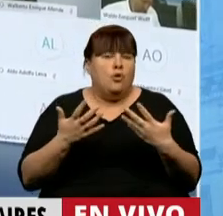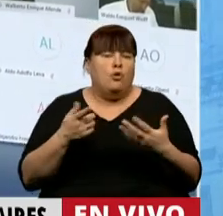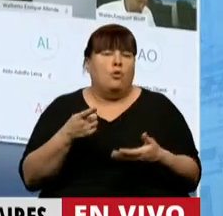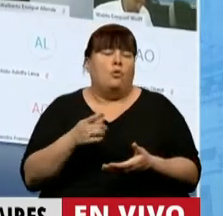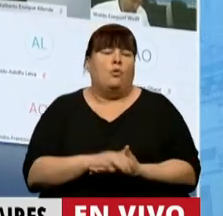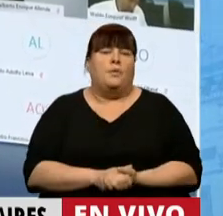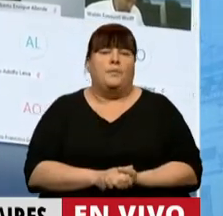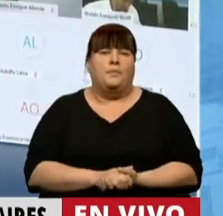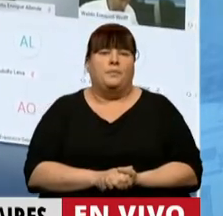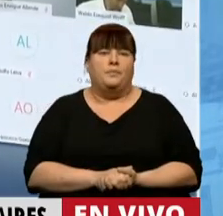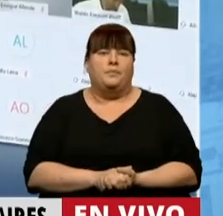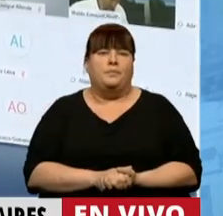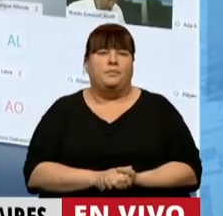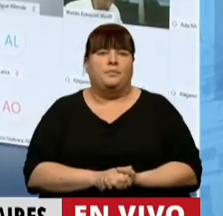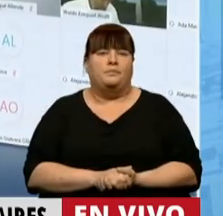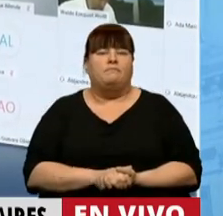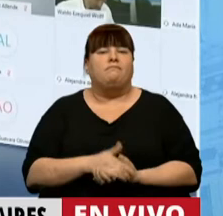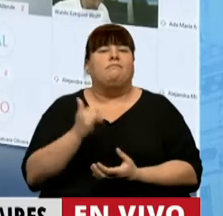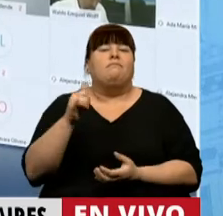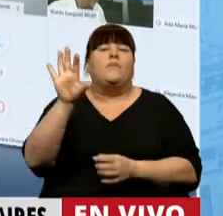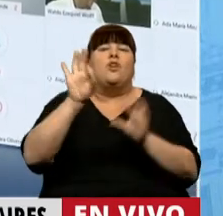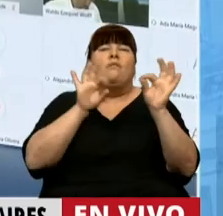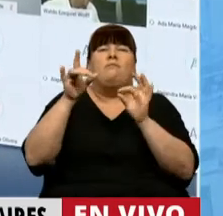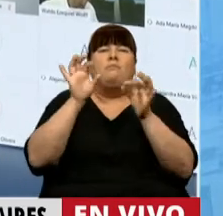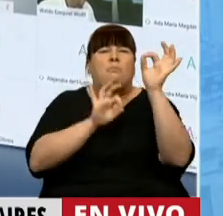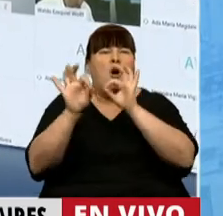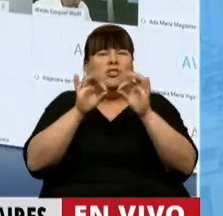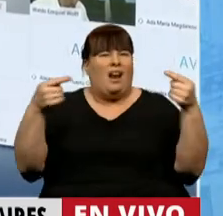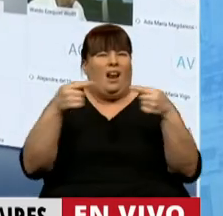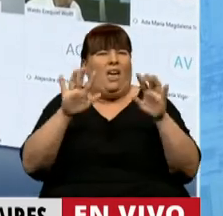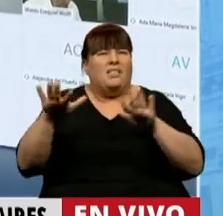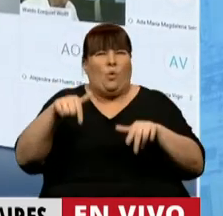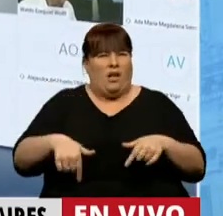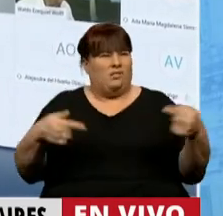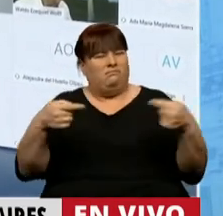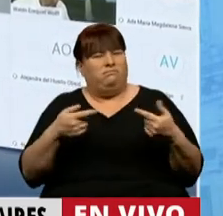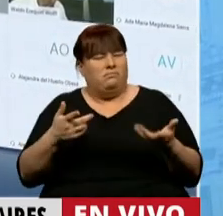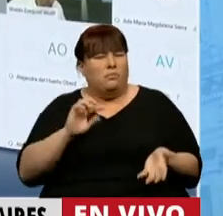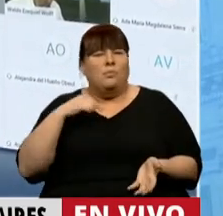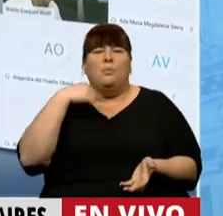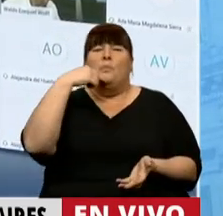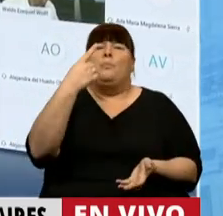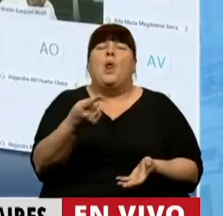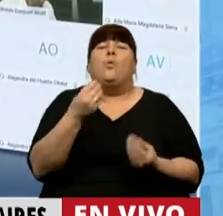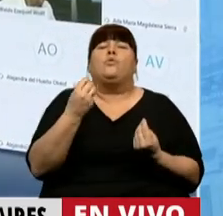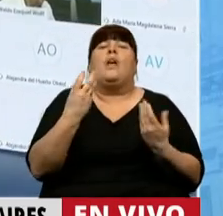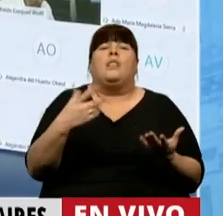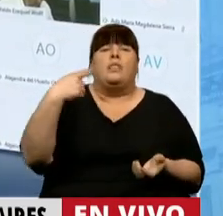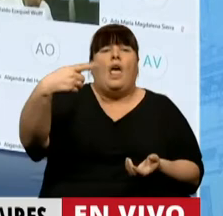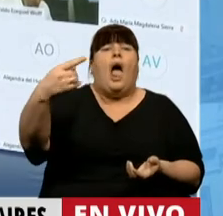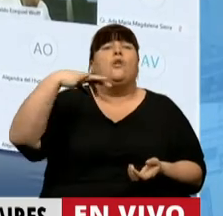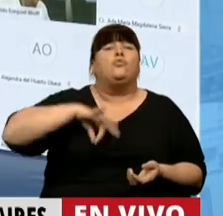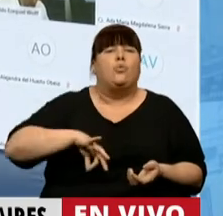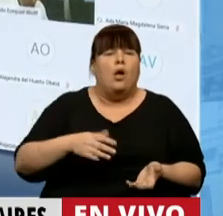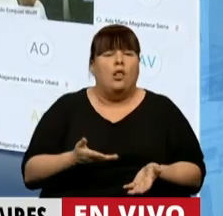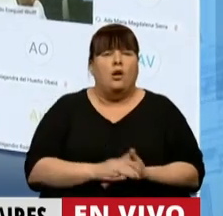se toman indicadores que no tienen nada que ver con la realidad y a la pregunta sobre qué va a pasar con los